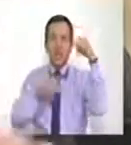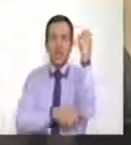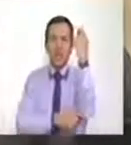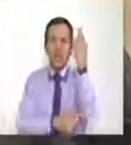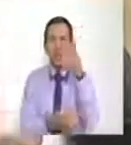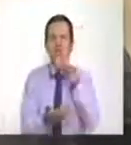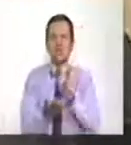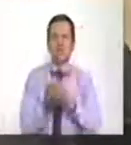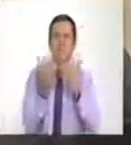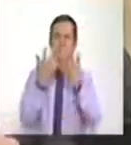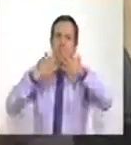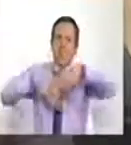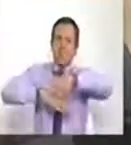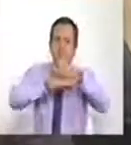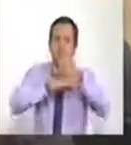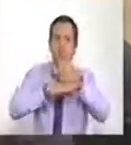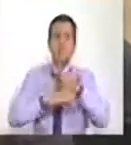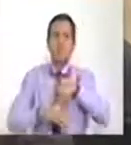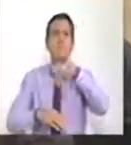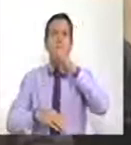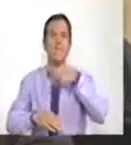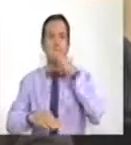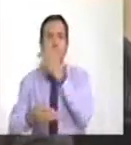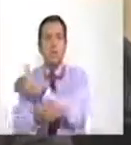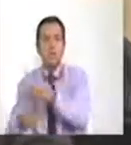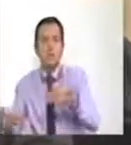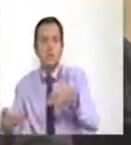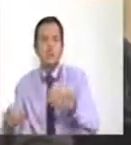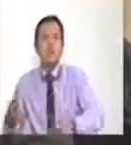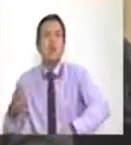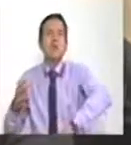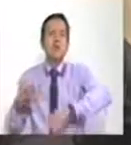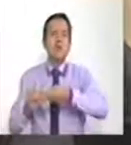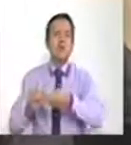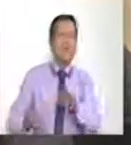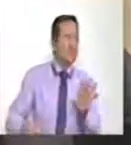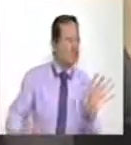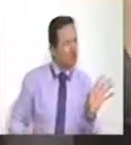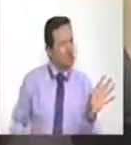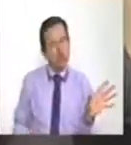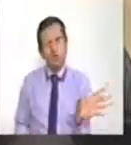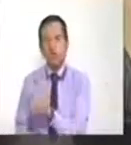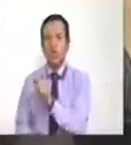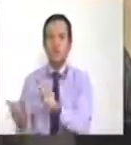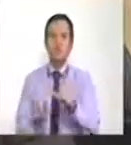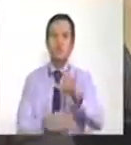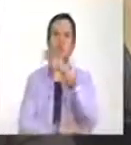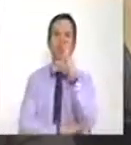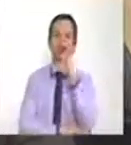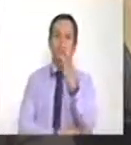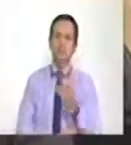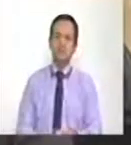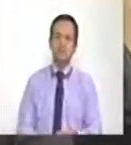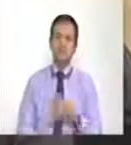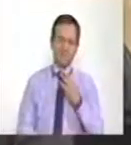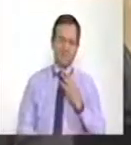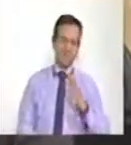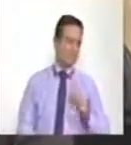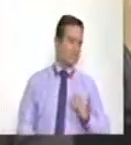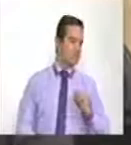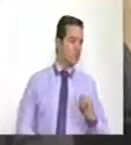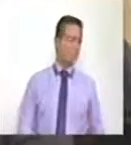empresarios, a los niños y a todos, absolutamente todos los colombianos. Qué lástima